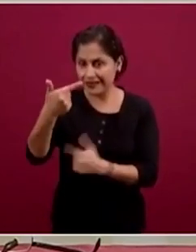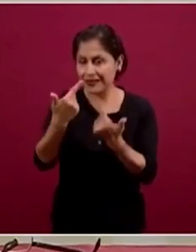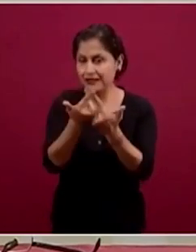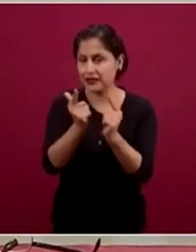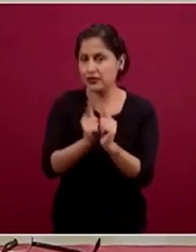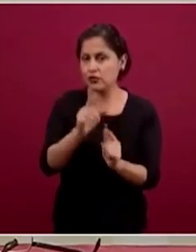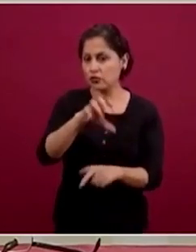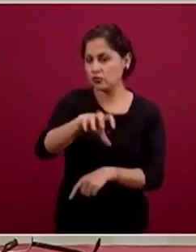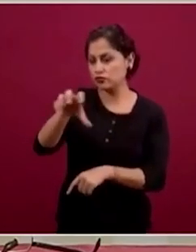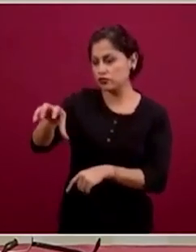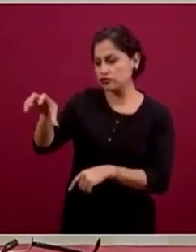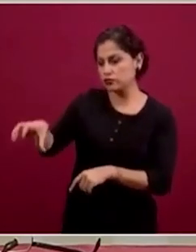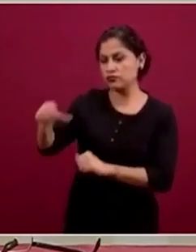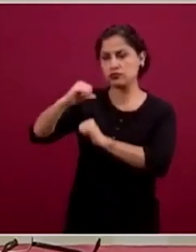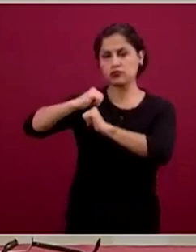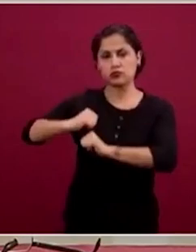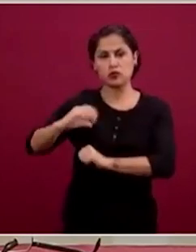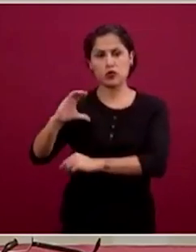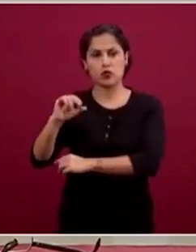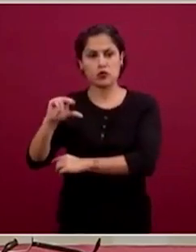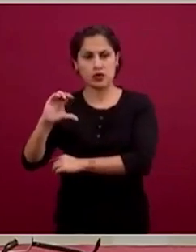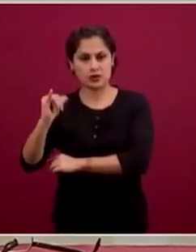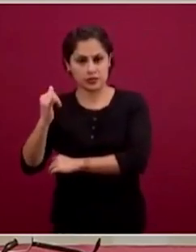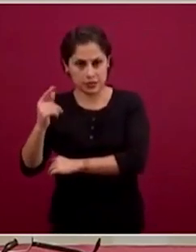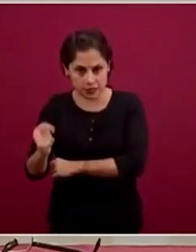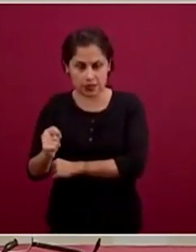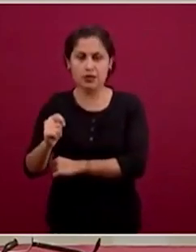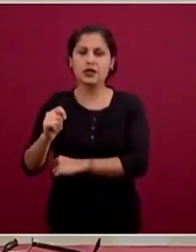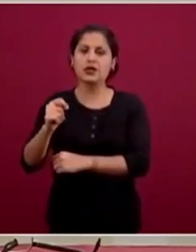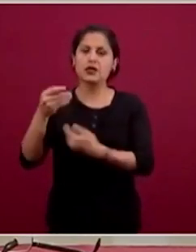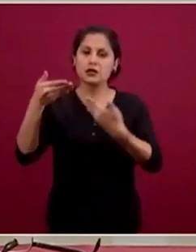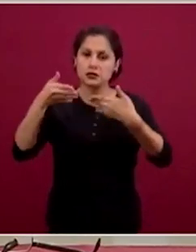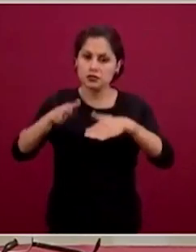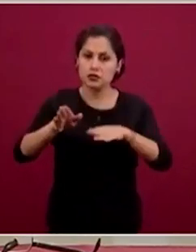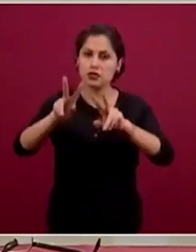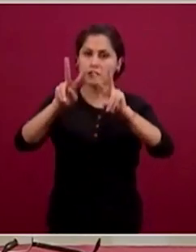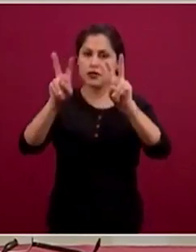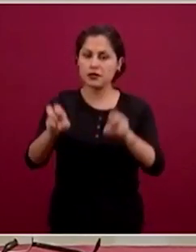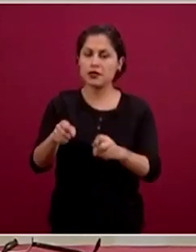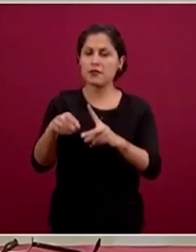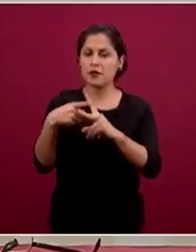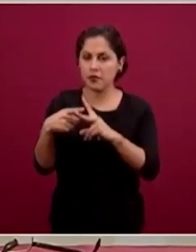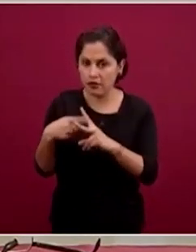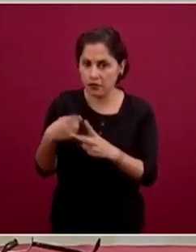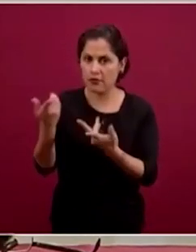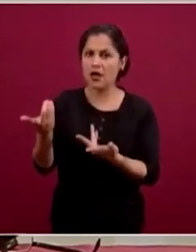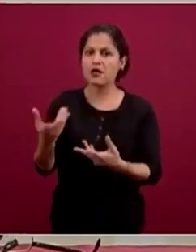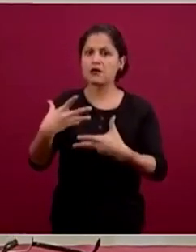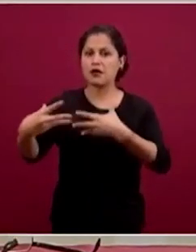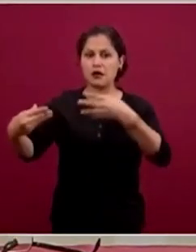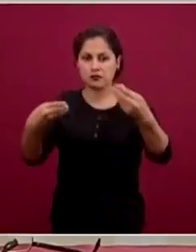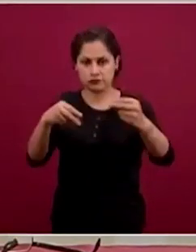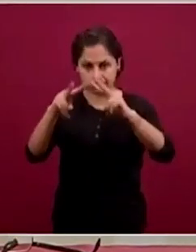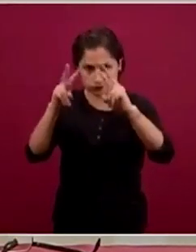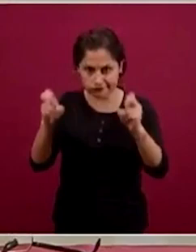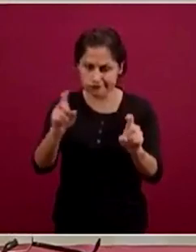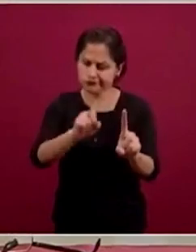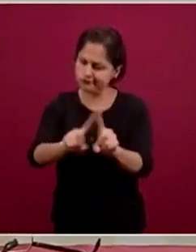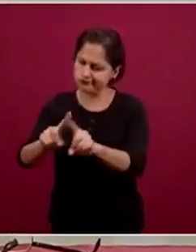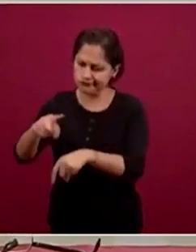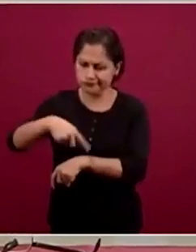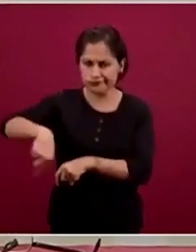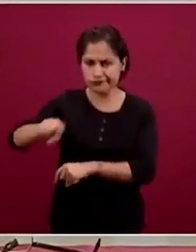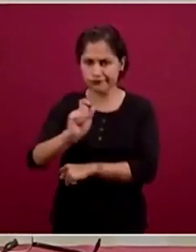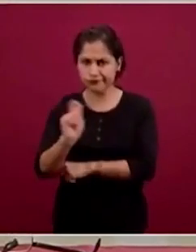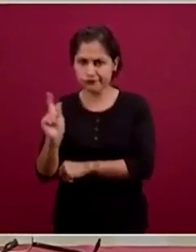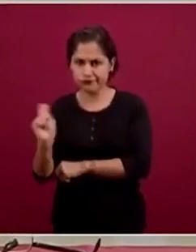coordinó Conacyt, especialistas en matemáticas, algunos específicamente en epidemiología matemática, coincidieron en